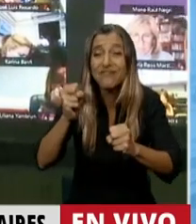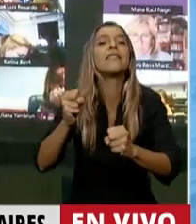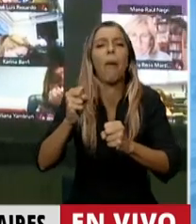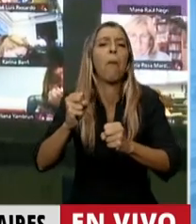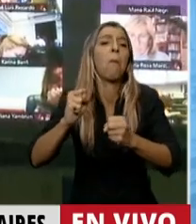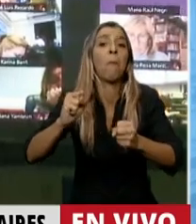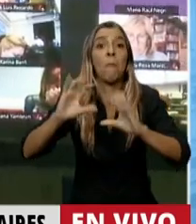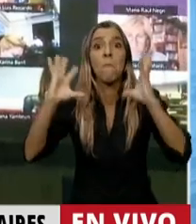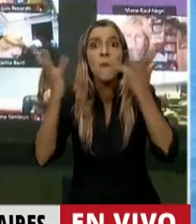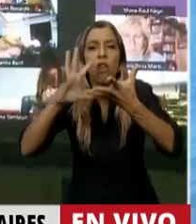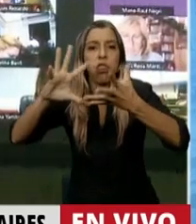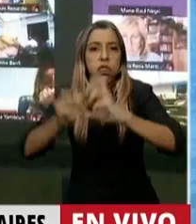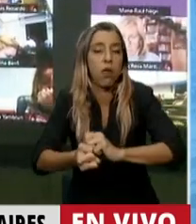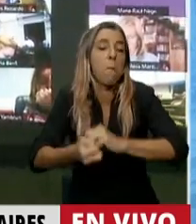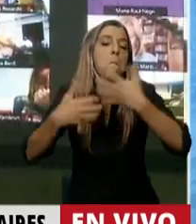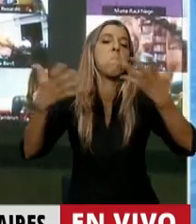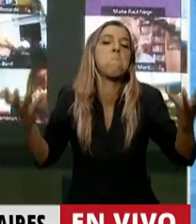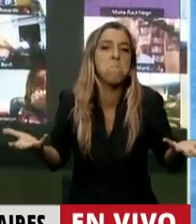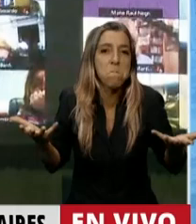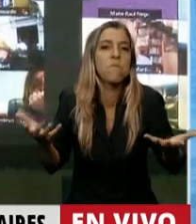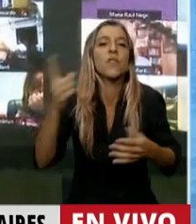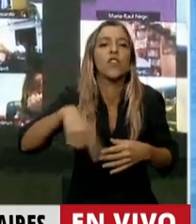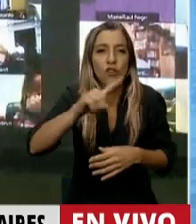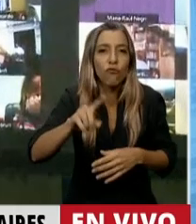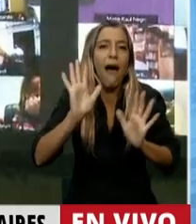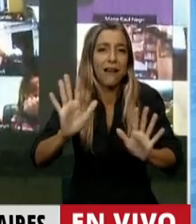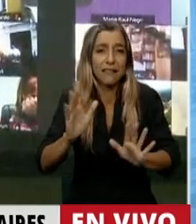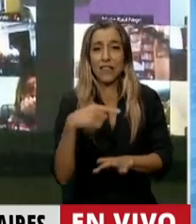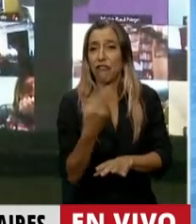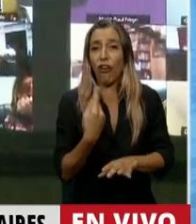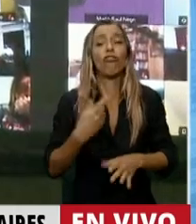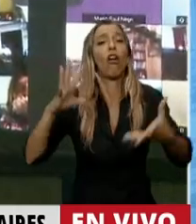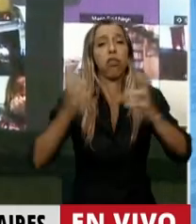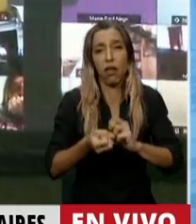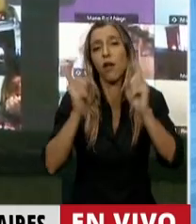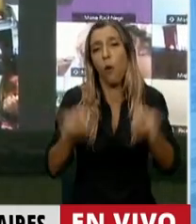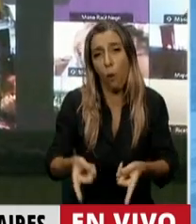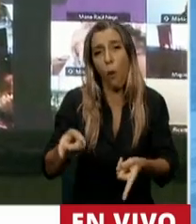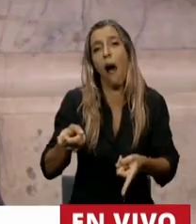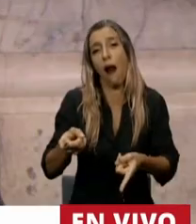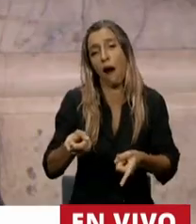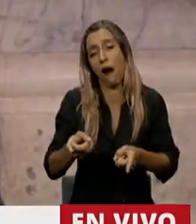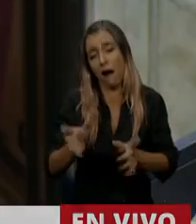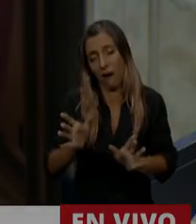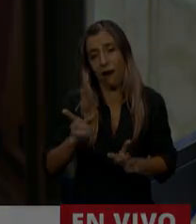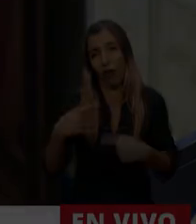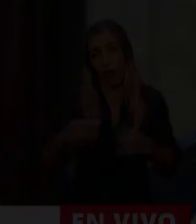ambiente de todas y todos nosotros y del resto de las especies. Muchas gracias. Gracias, diputada del PLA.